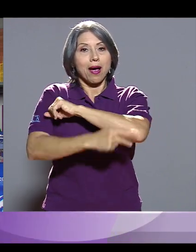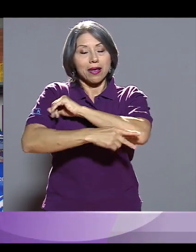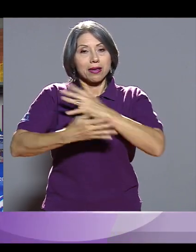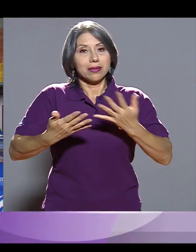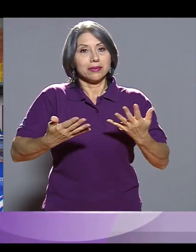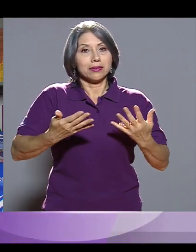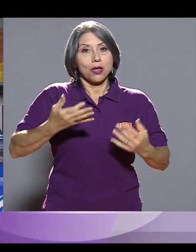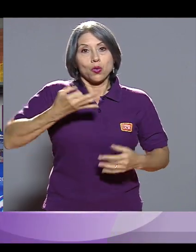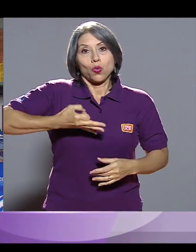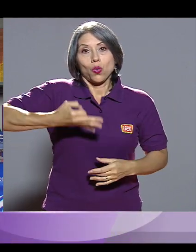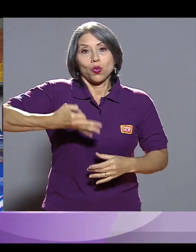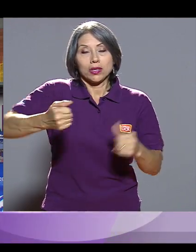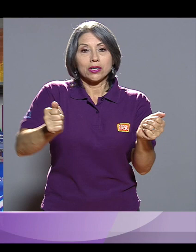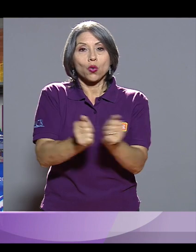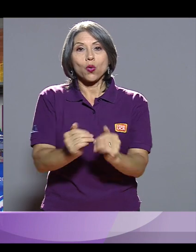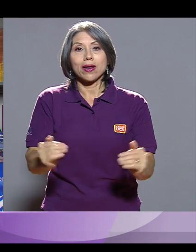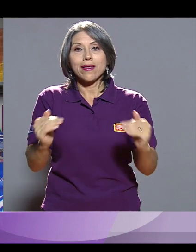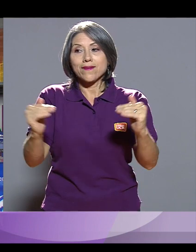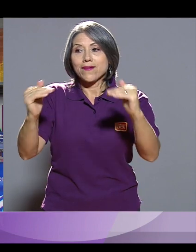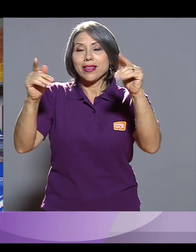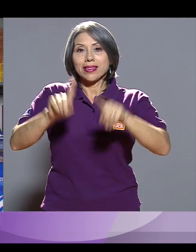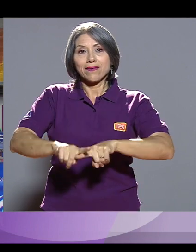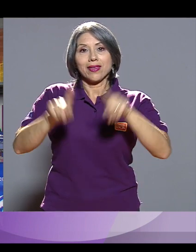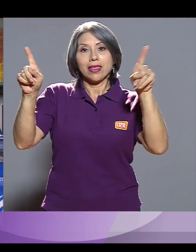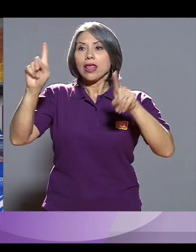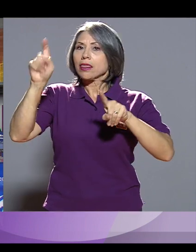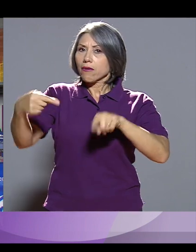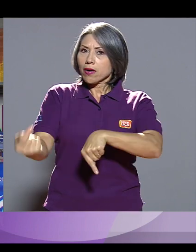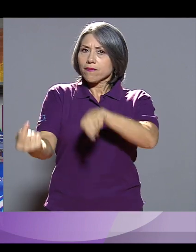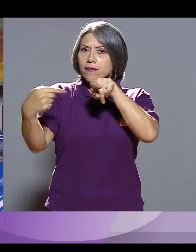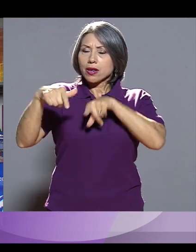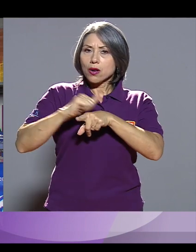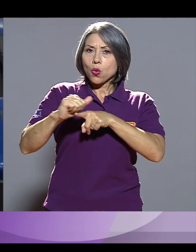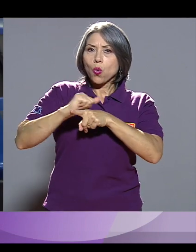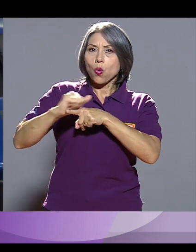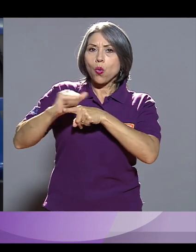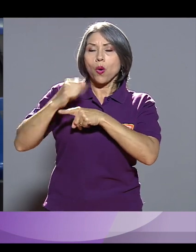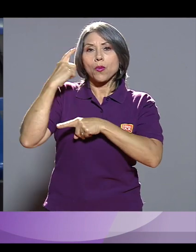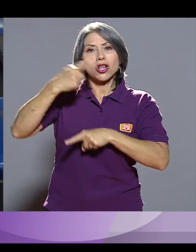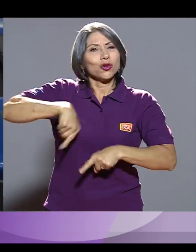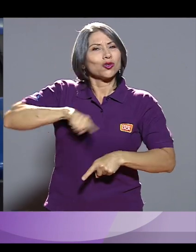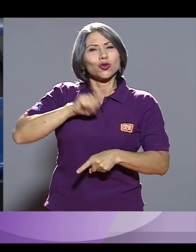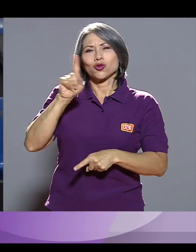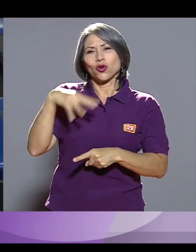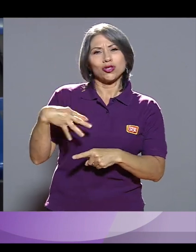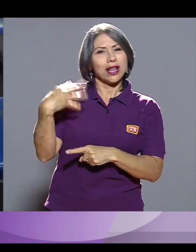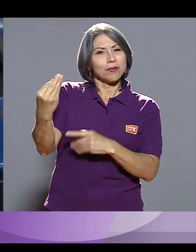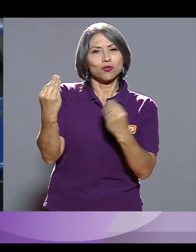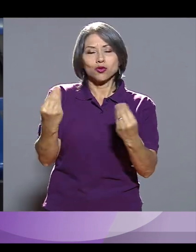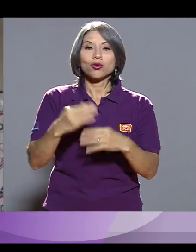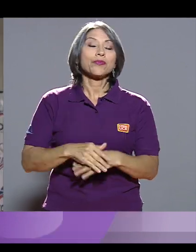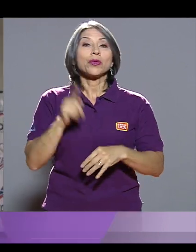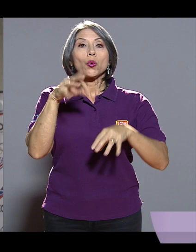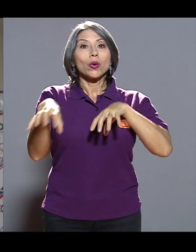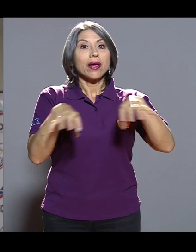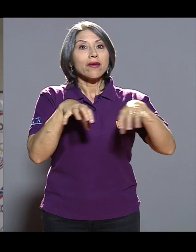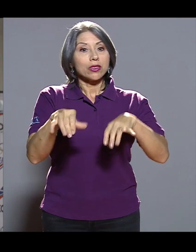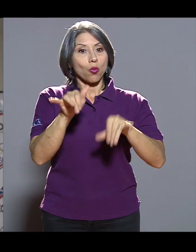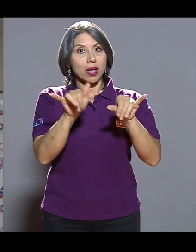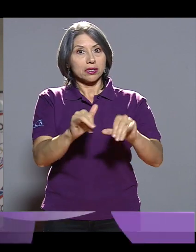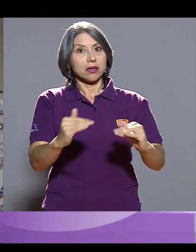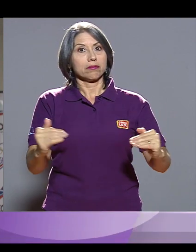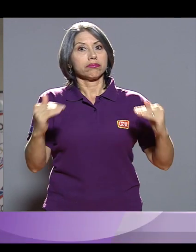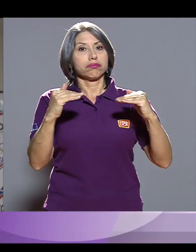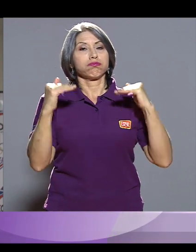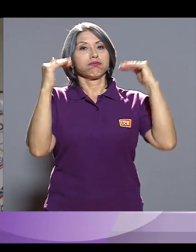con diferentes niveles, entonces hay que venir aquí para fogearse ya que no salimos mucho del país. Tener un evento de esta clase aquí en Costa